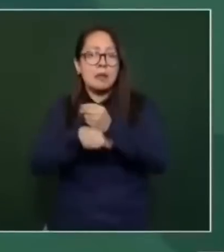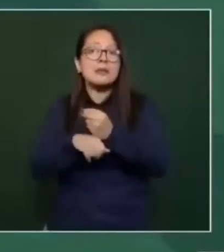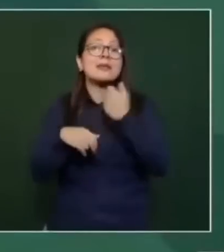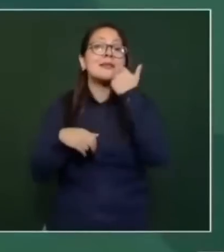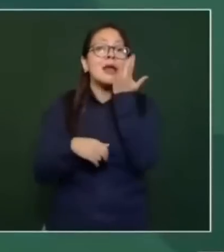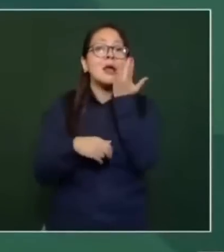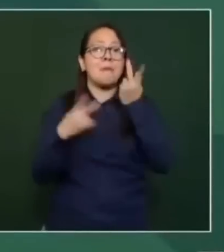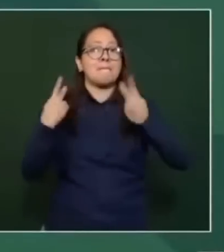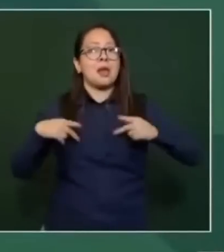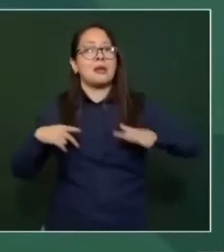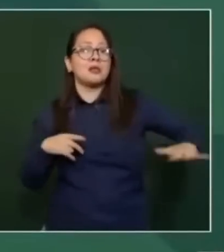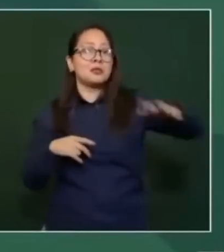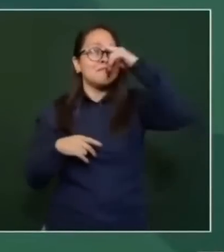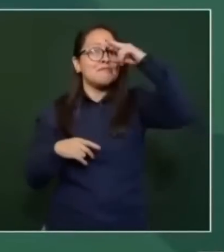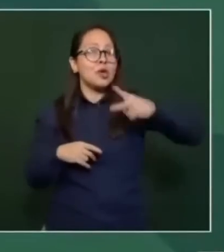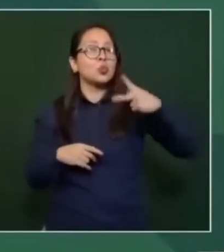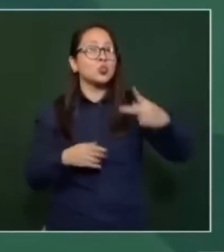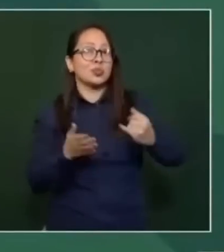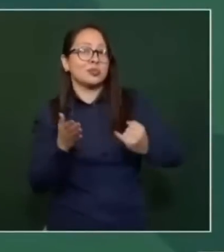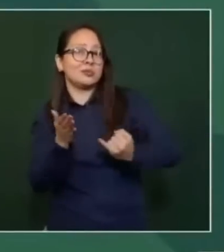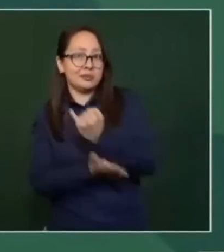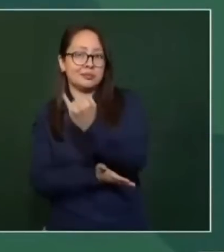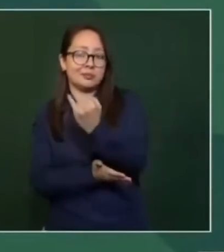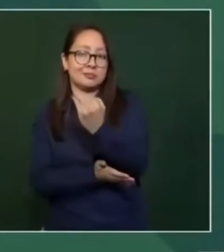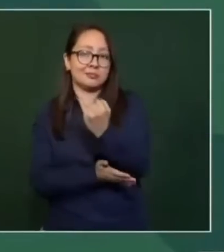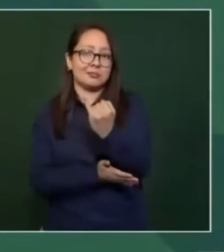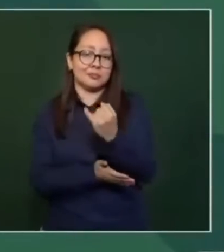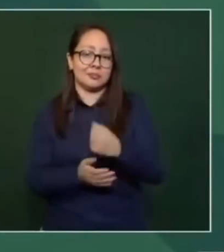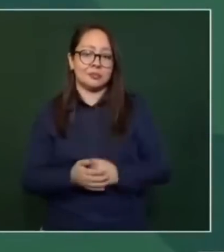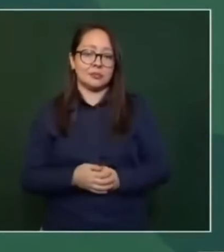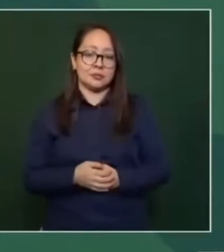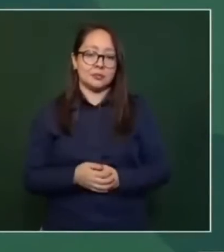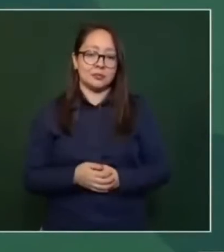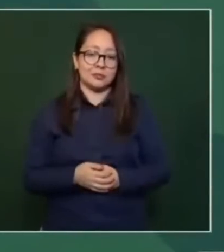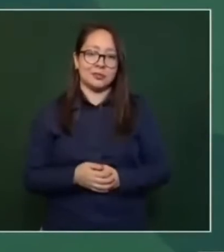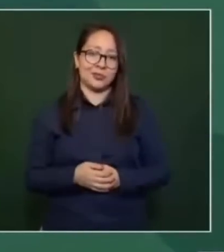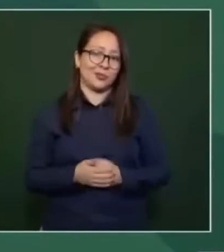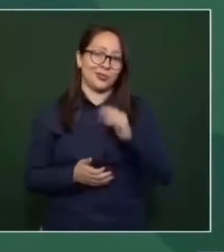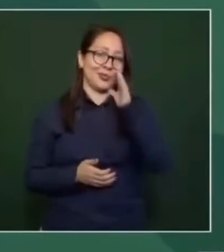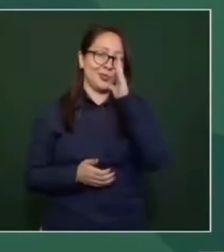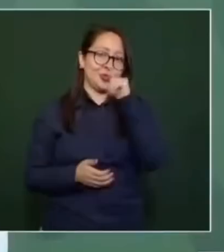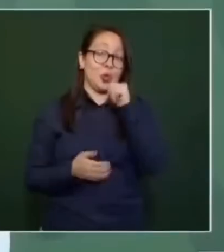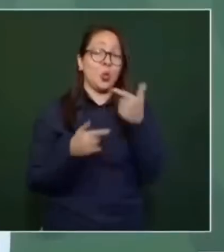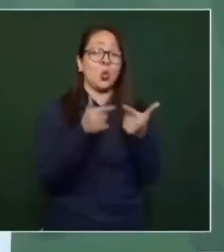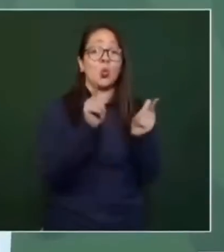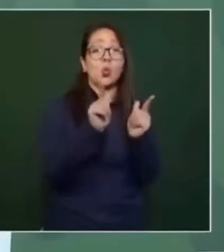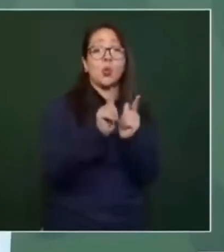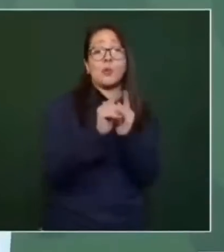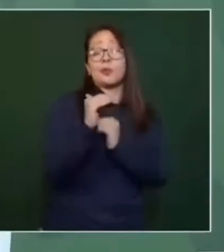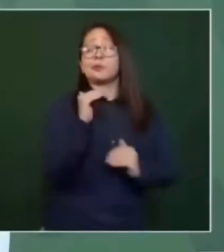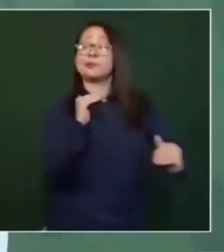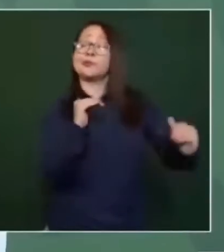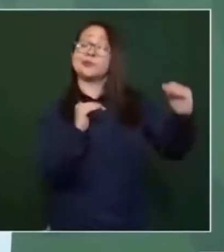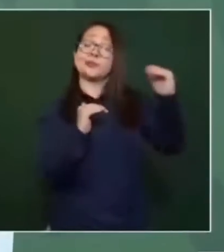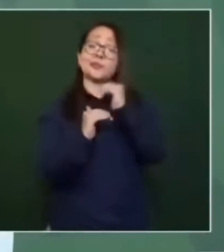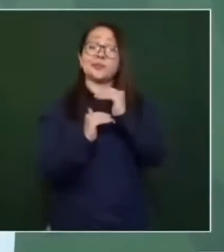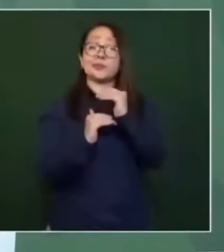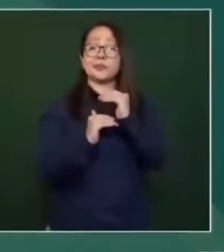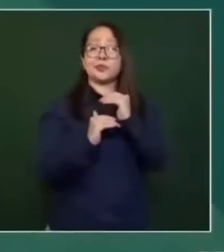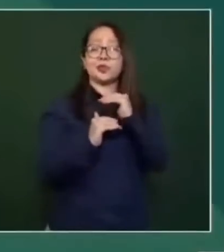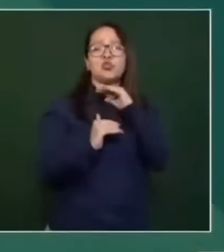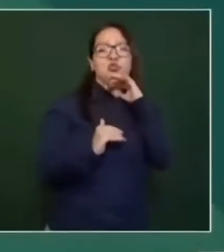el que decida. No puede ser que una élite corrupta sea